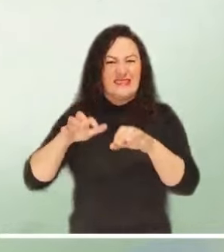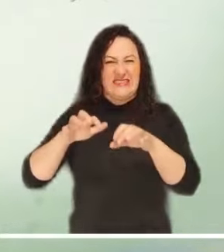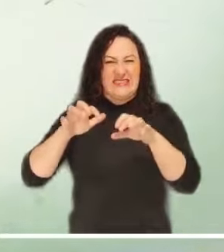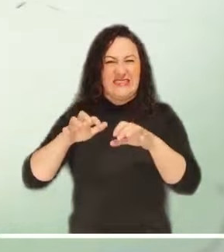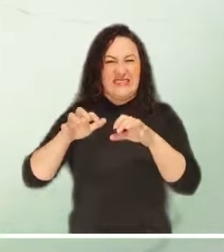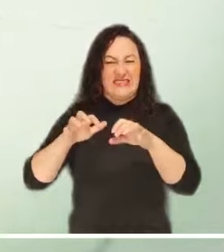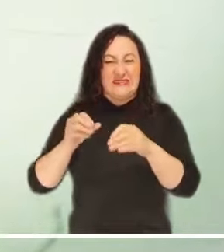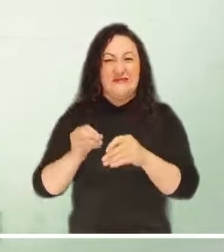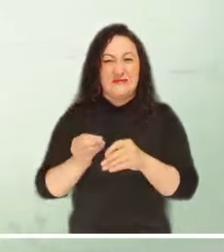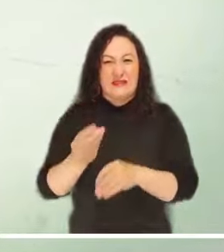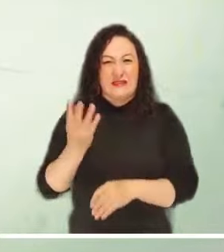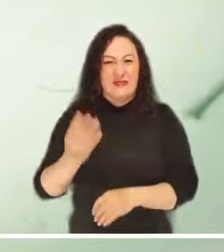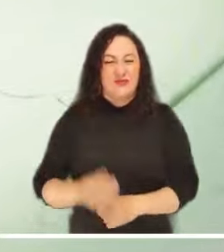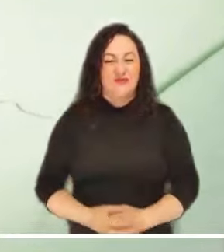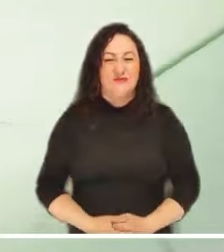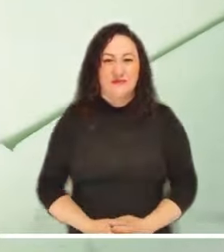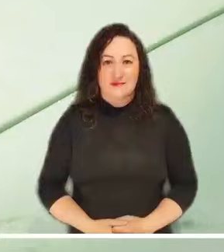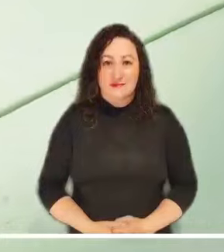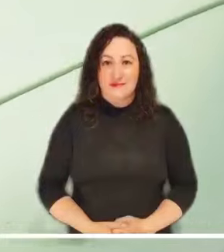aguaceros.